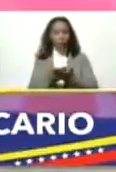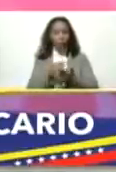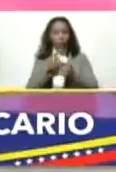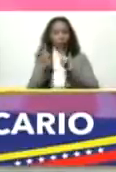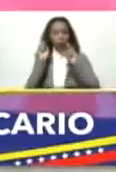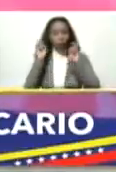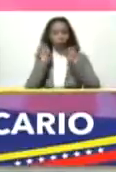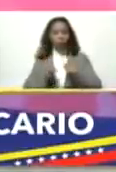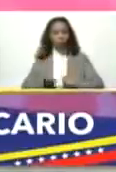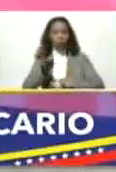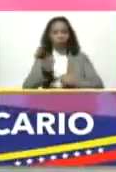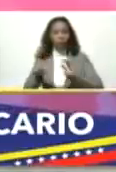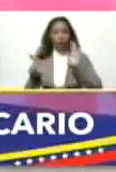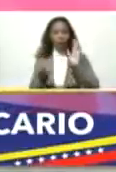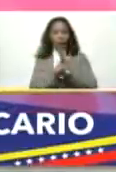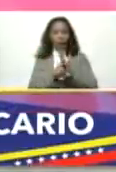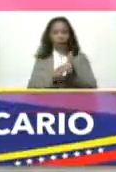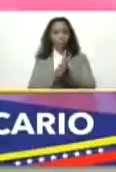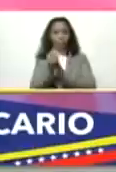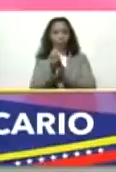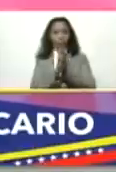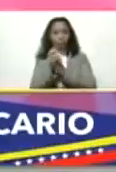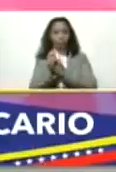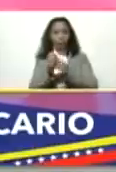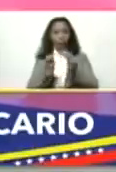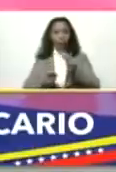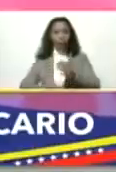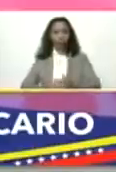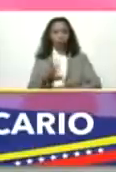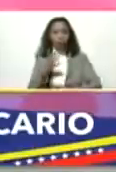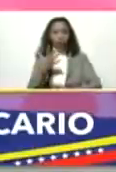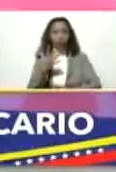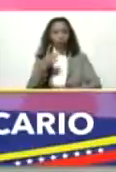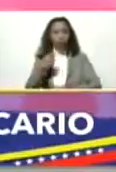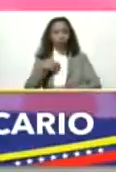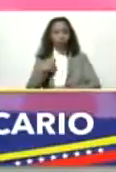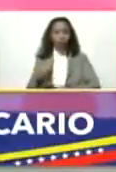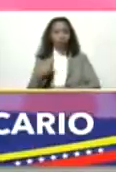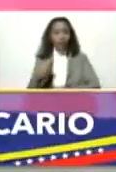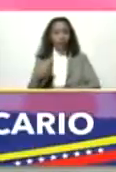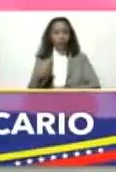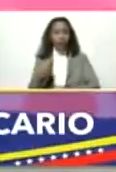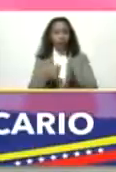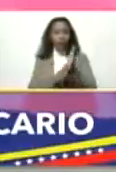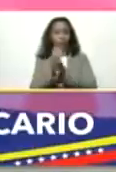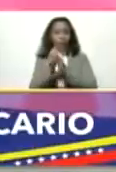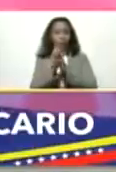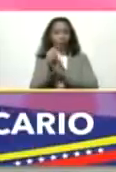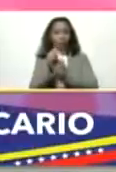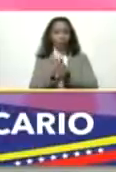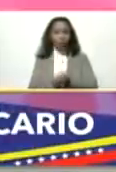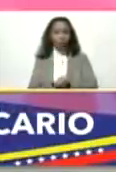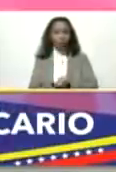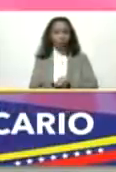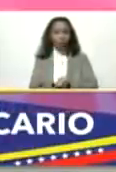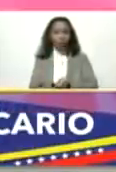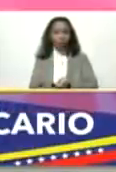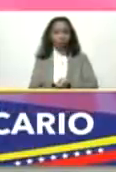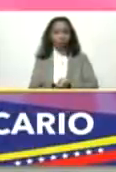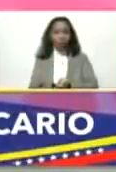importante fue creado por la ley de emprendimiento es el fondo de financiamiento al emprendimiento. El presidente